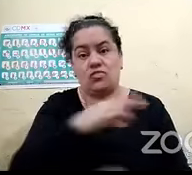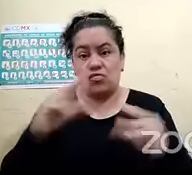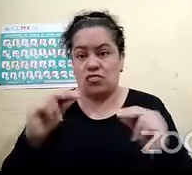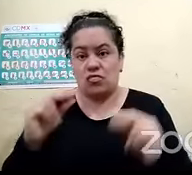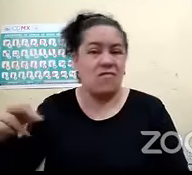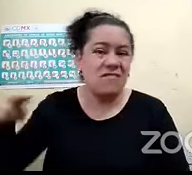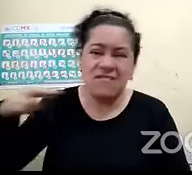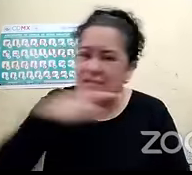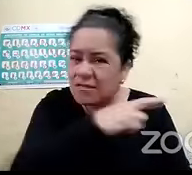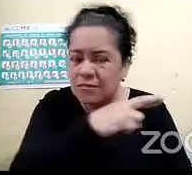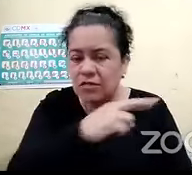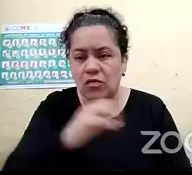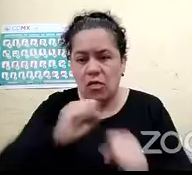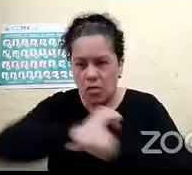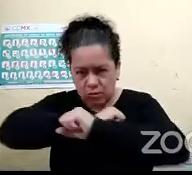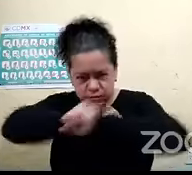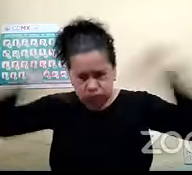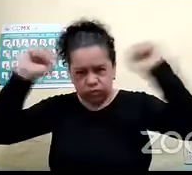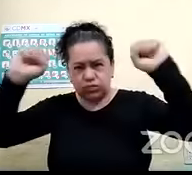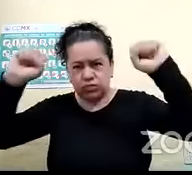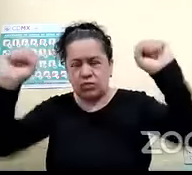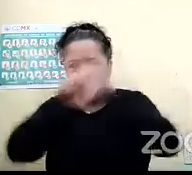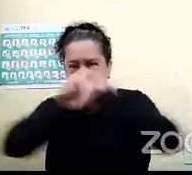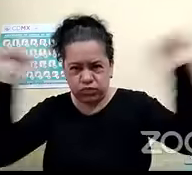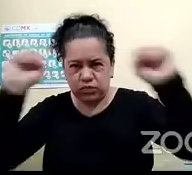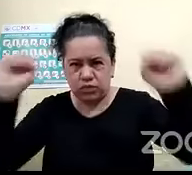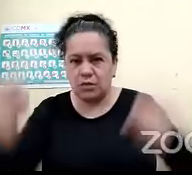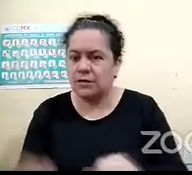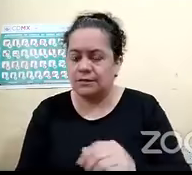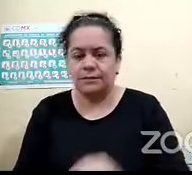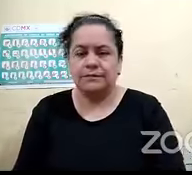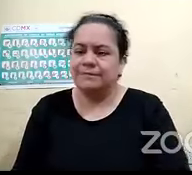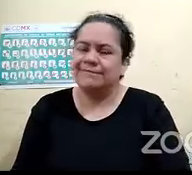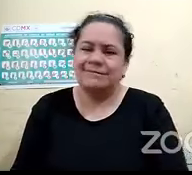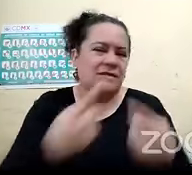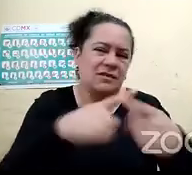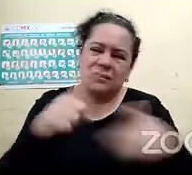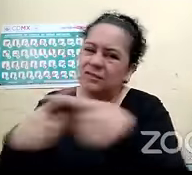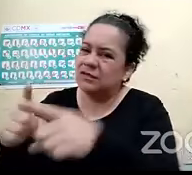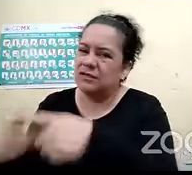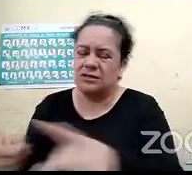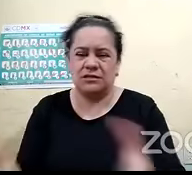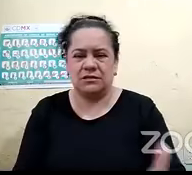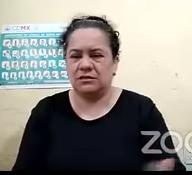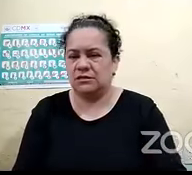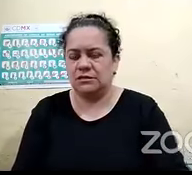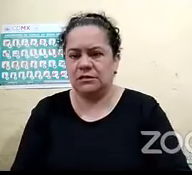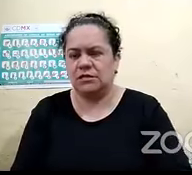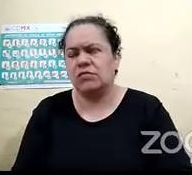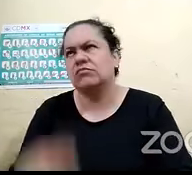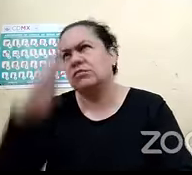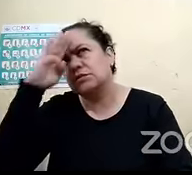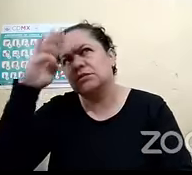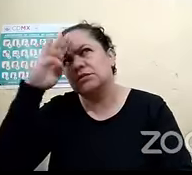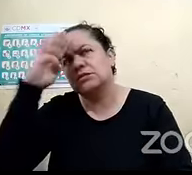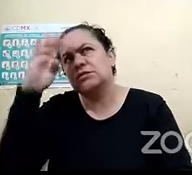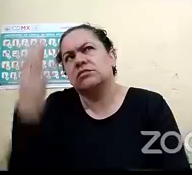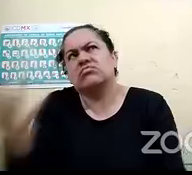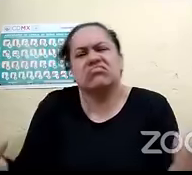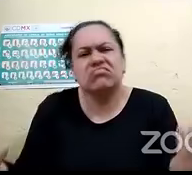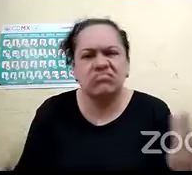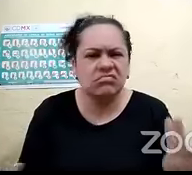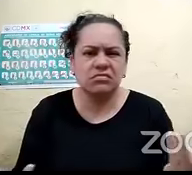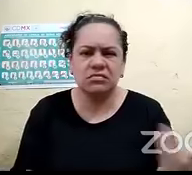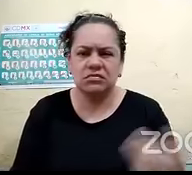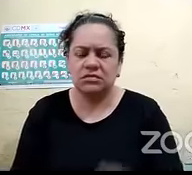son casos muy distintos entonces sí me puse a pensar muchísimas cosas en ese sentido de